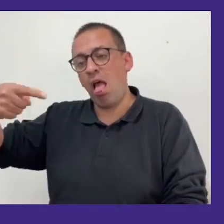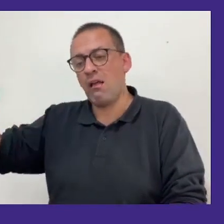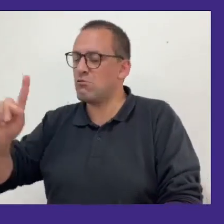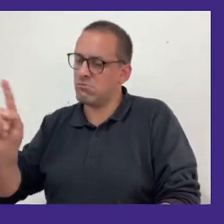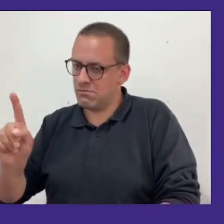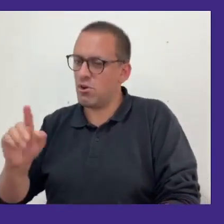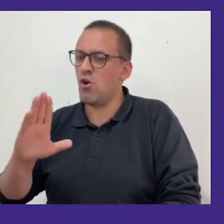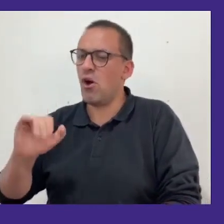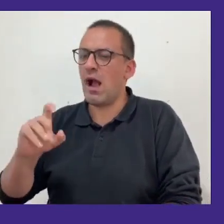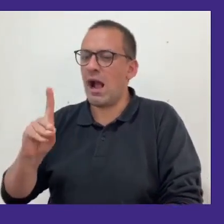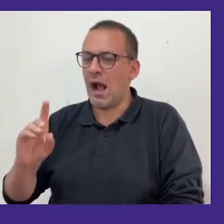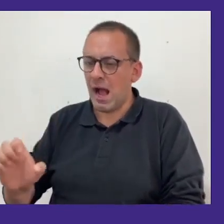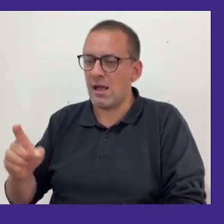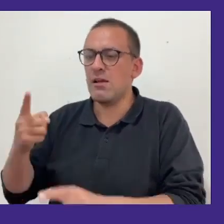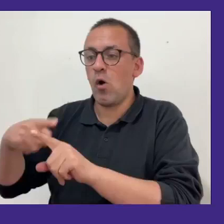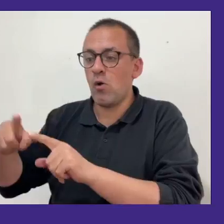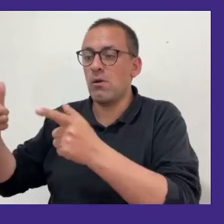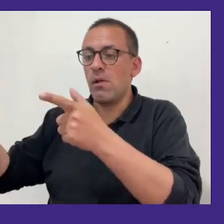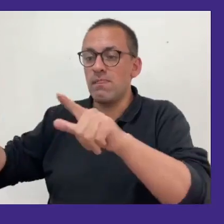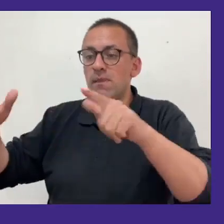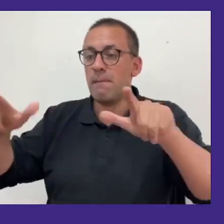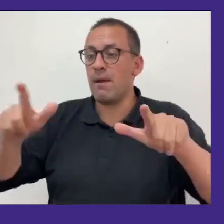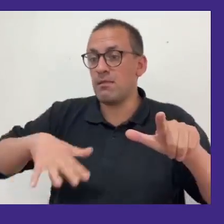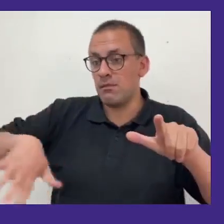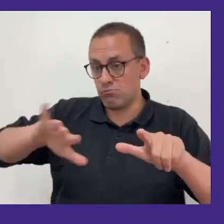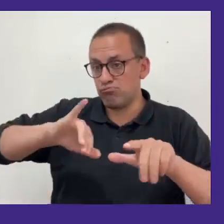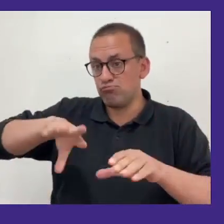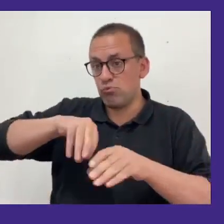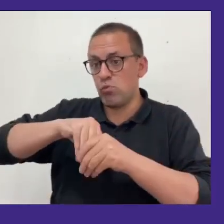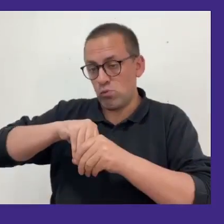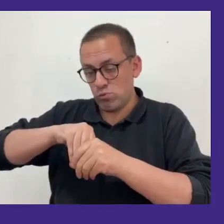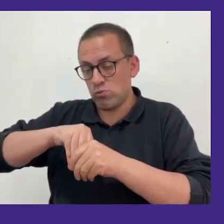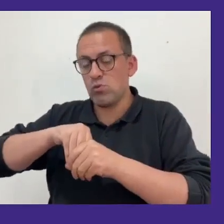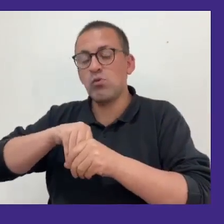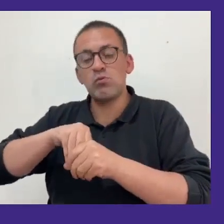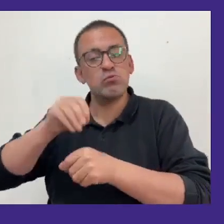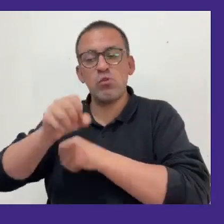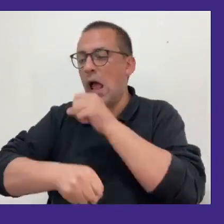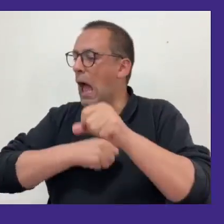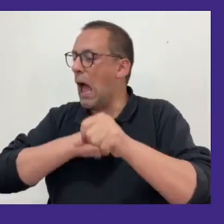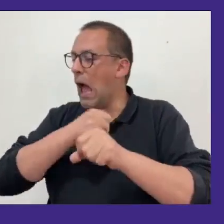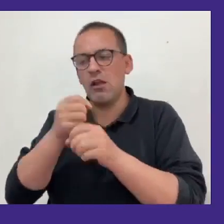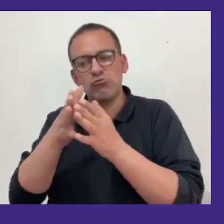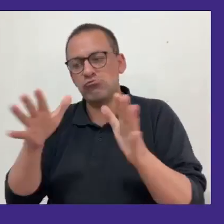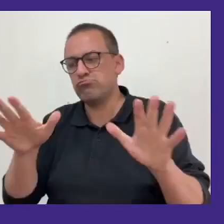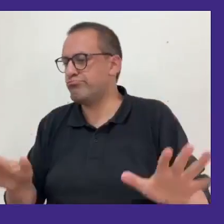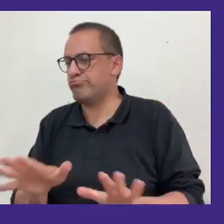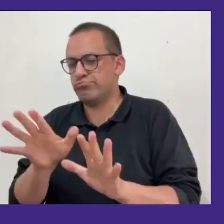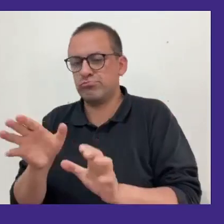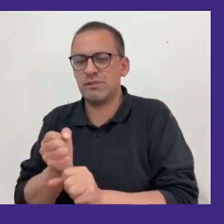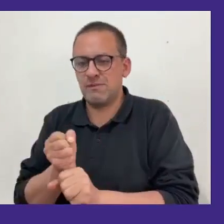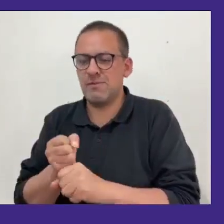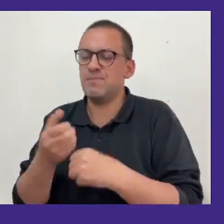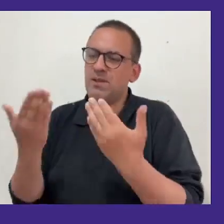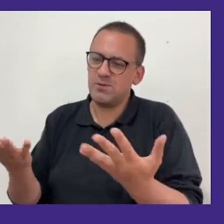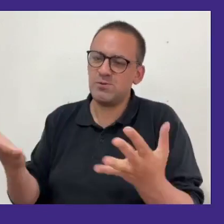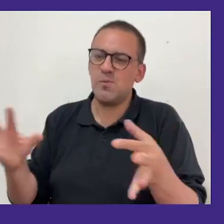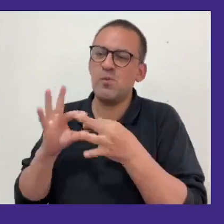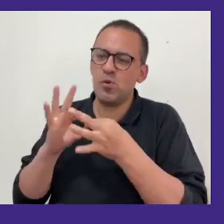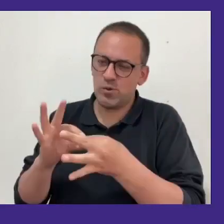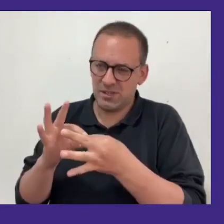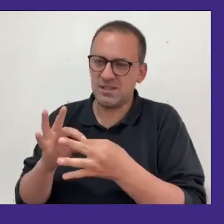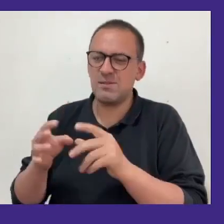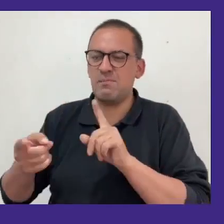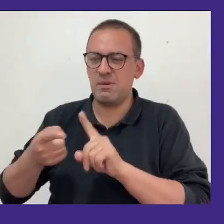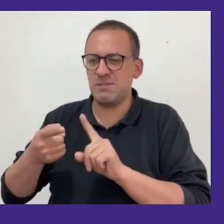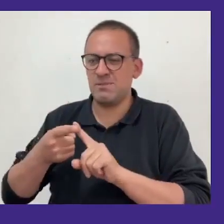ustedes que el CADE y otras unidades que trabajan en la universidad por la inclusión todo el año así que eso muchas gracias por su